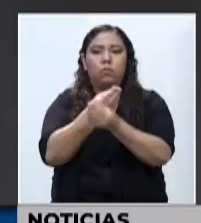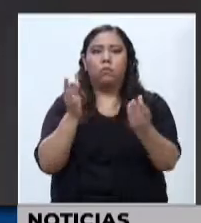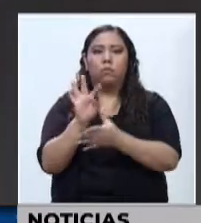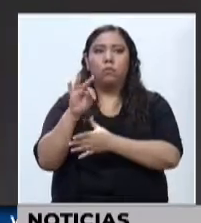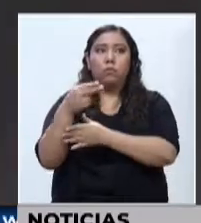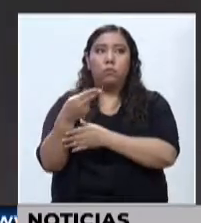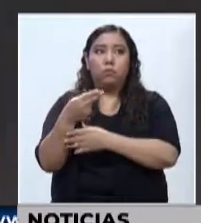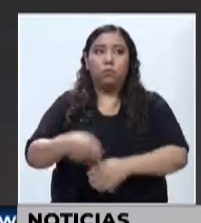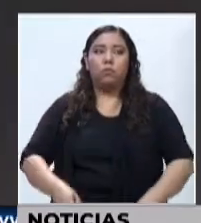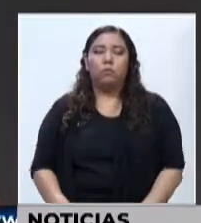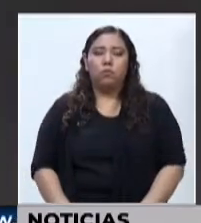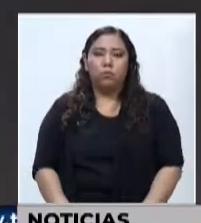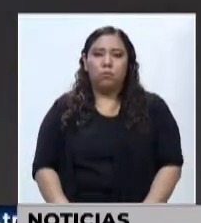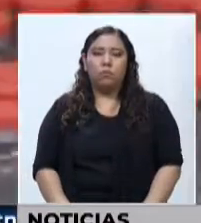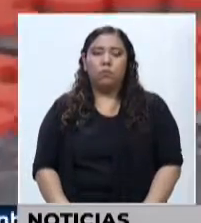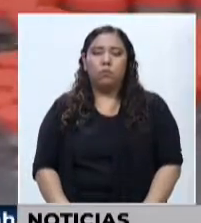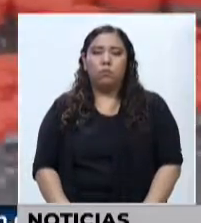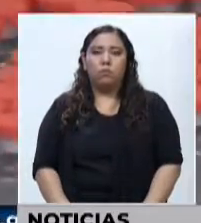Honduras, Quimberley López.